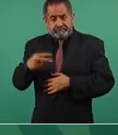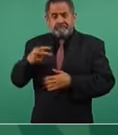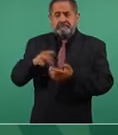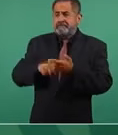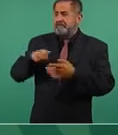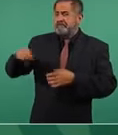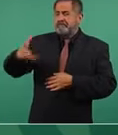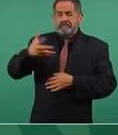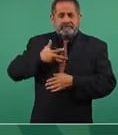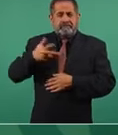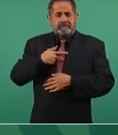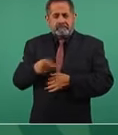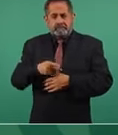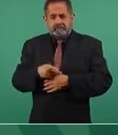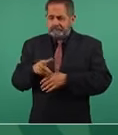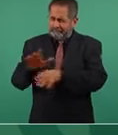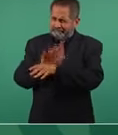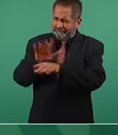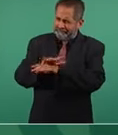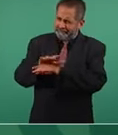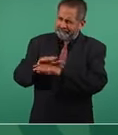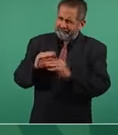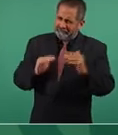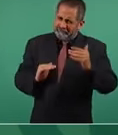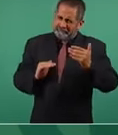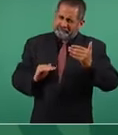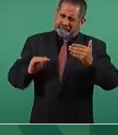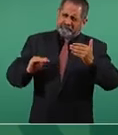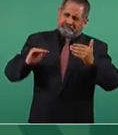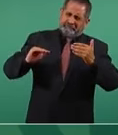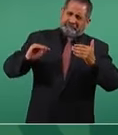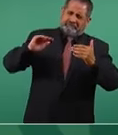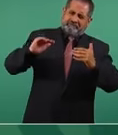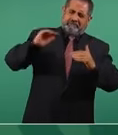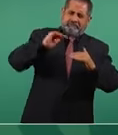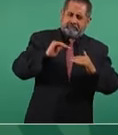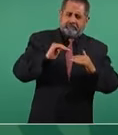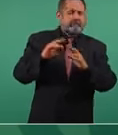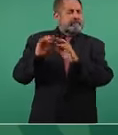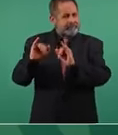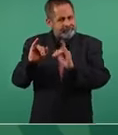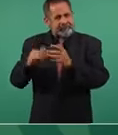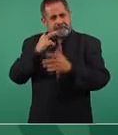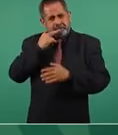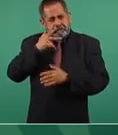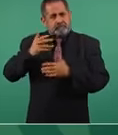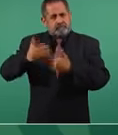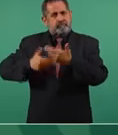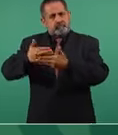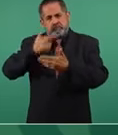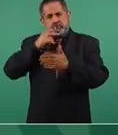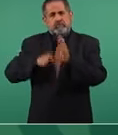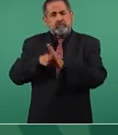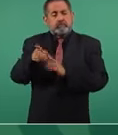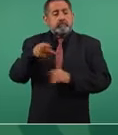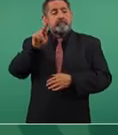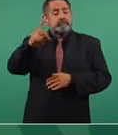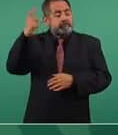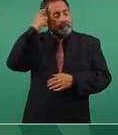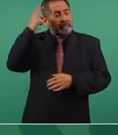coloquen en la clase media, pero sin la mentalidad egoísta,